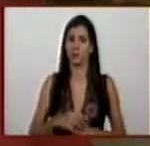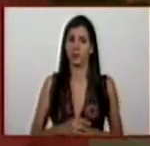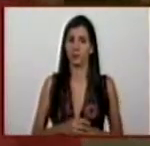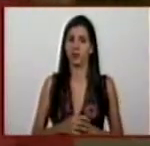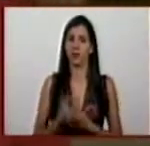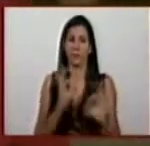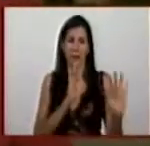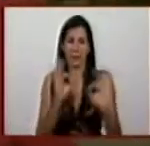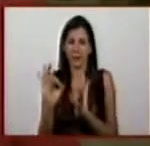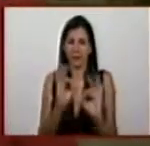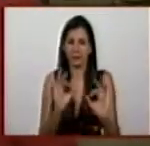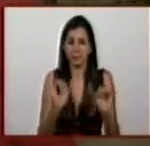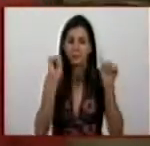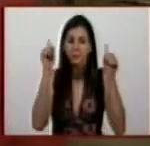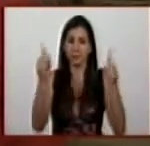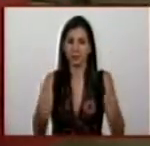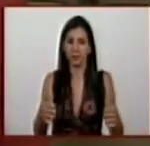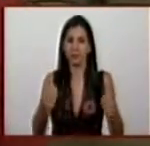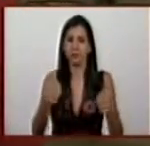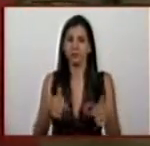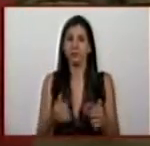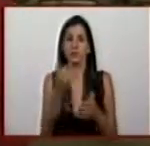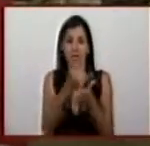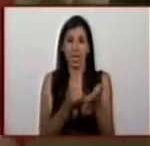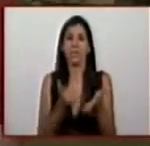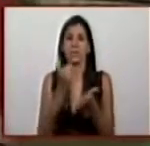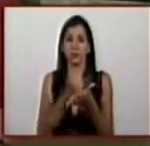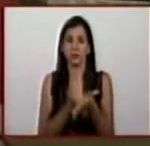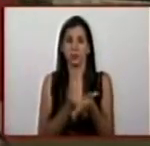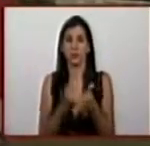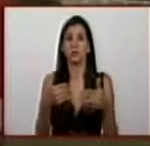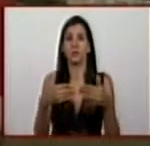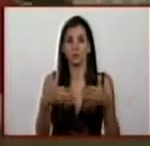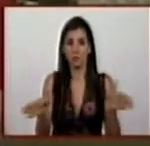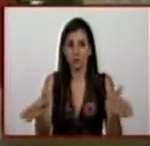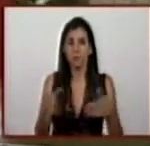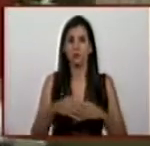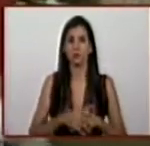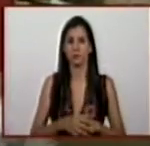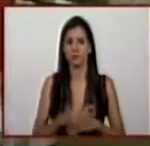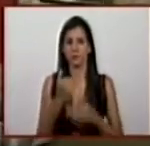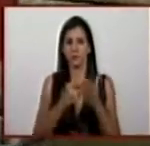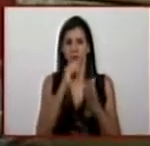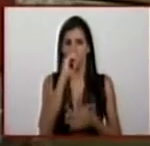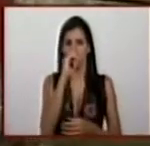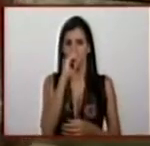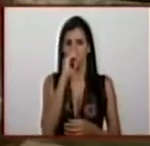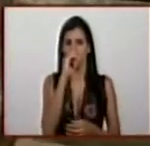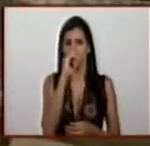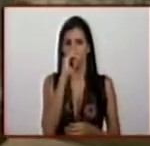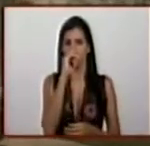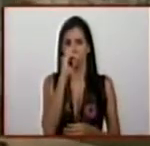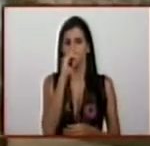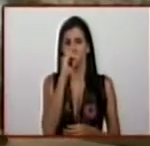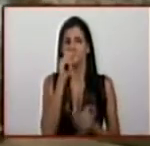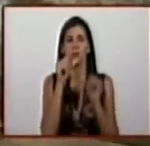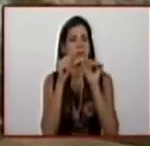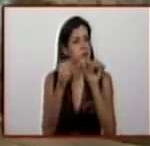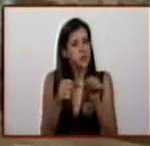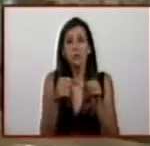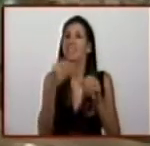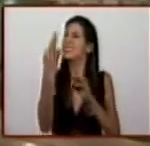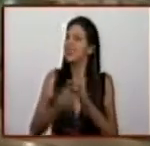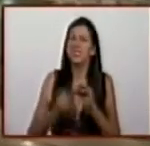está preparado para iniciar el registro, para abrir el registro, que será un registro de carácter permanente, ya